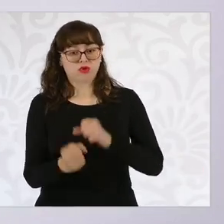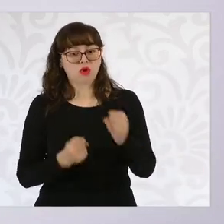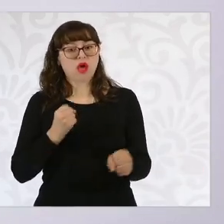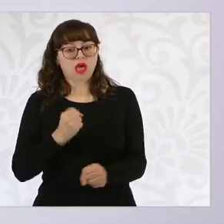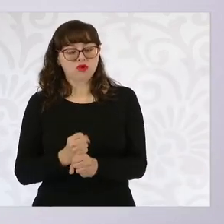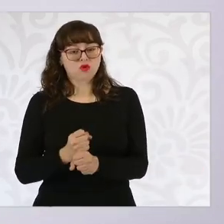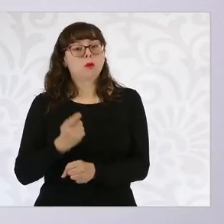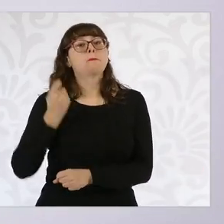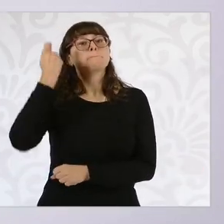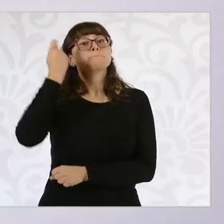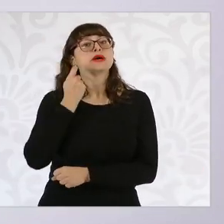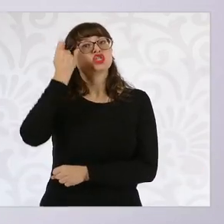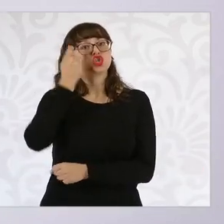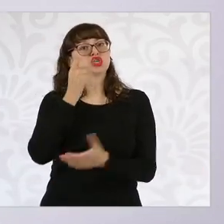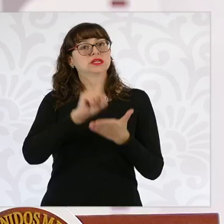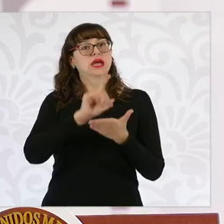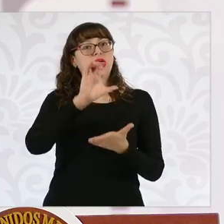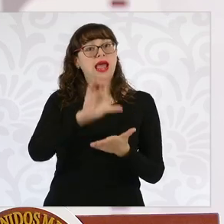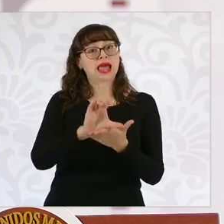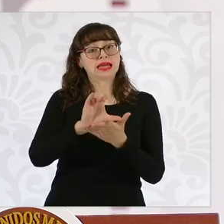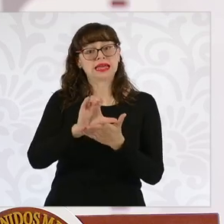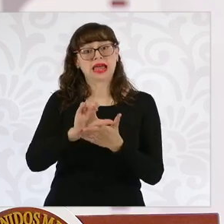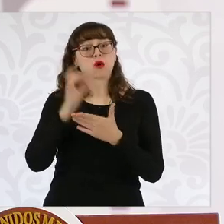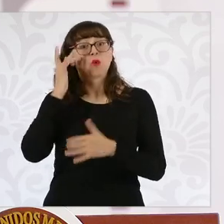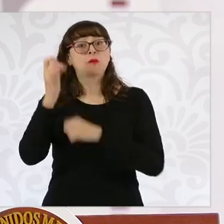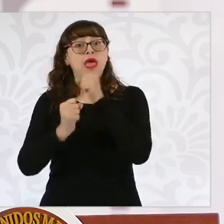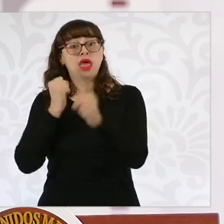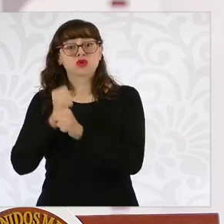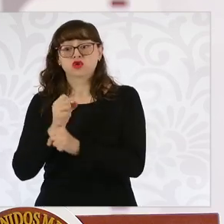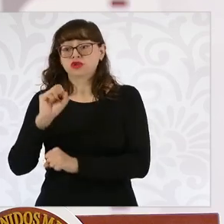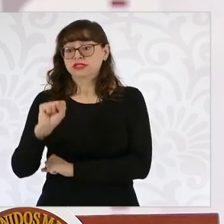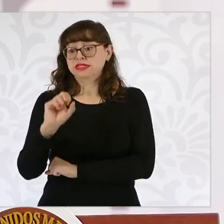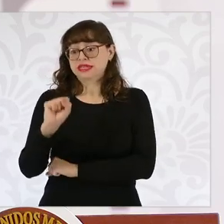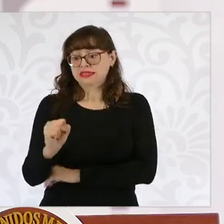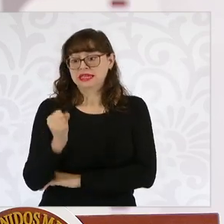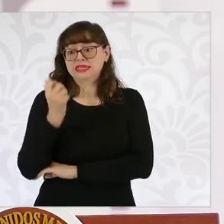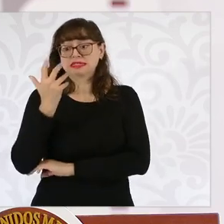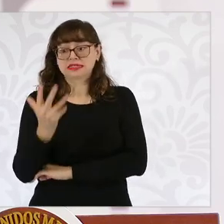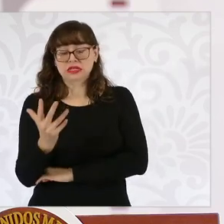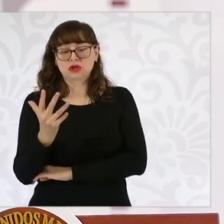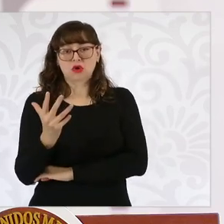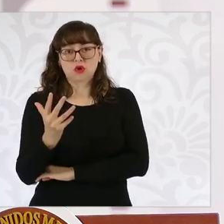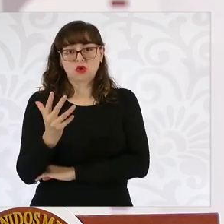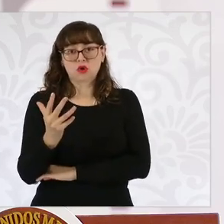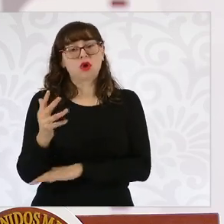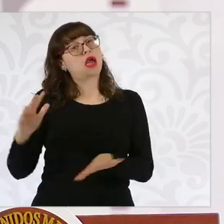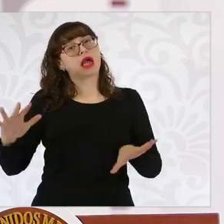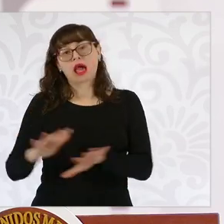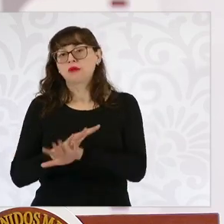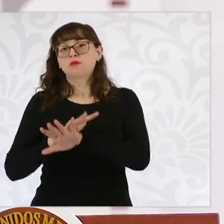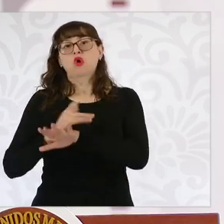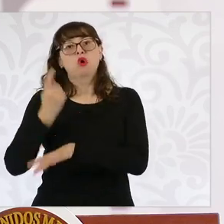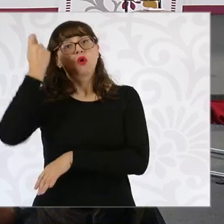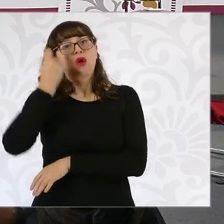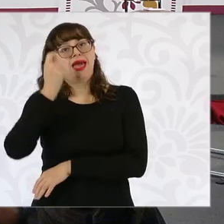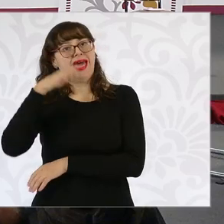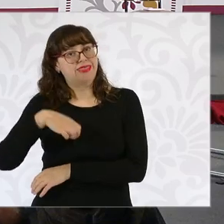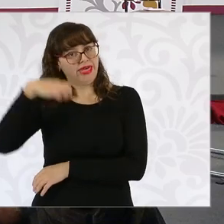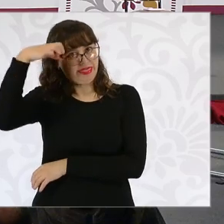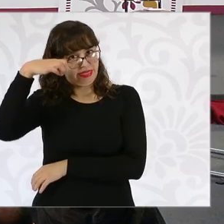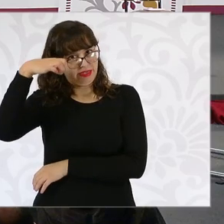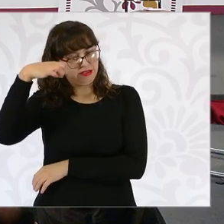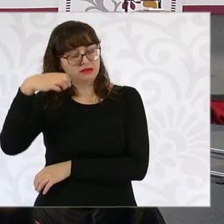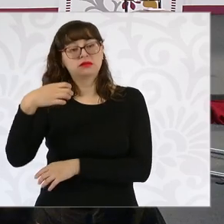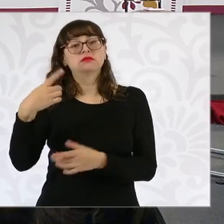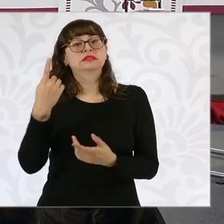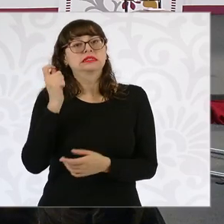65 a la otra pensión. Y quien no viva con discapacidad pues tendrá su pensión a partir de los 65 años.